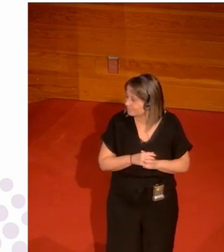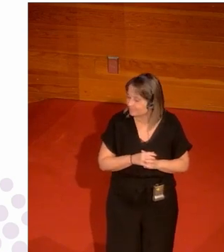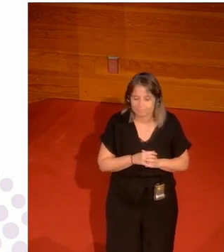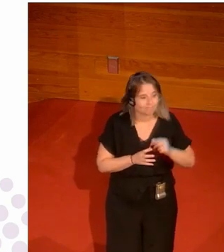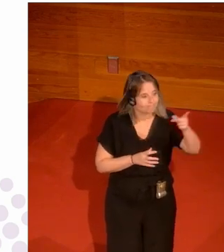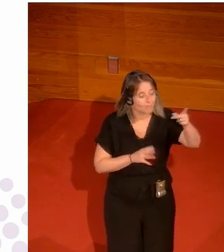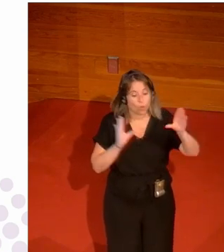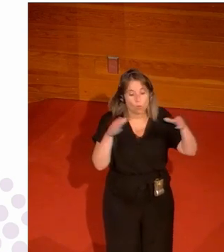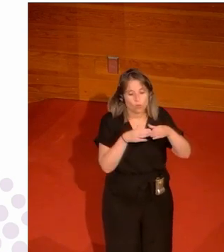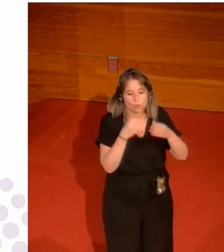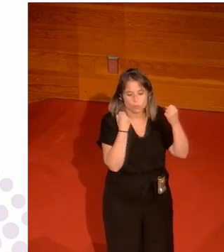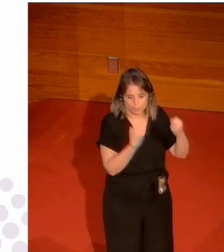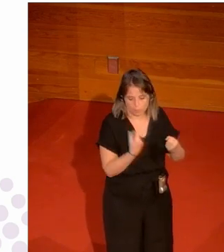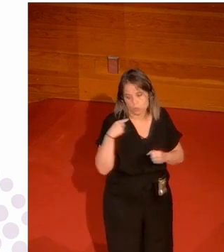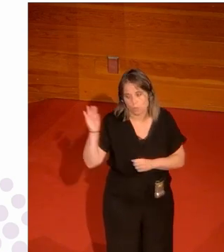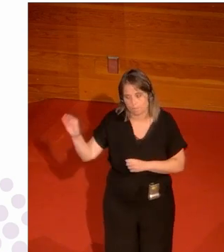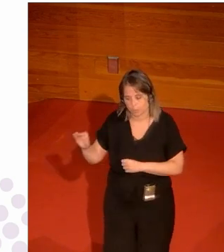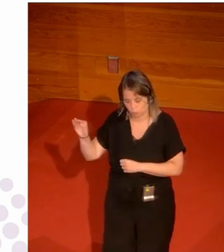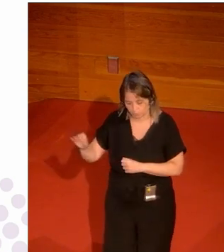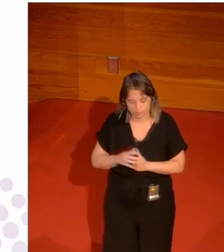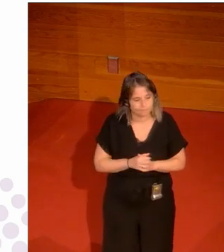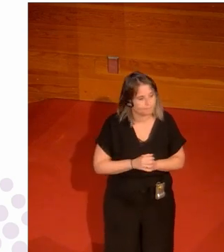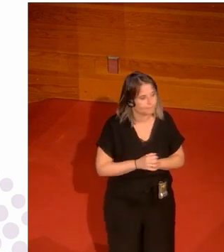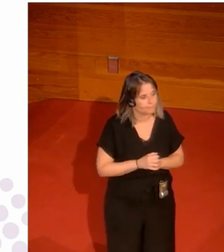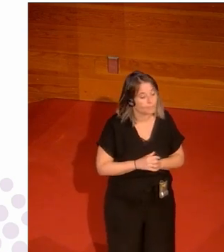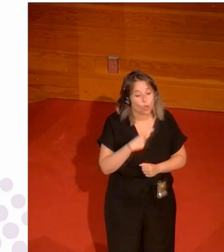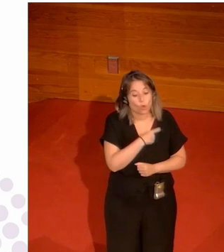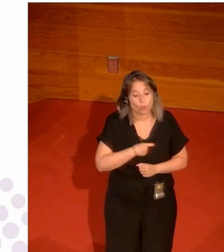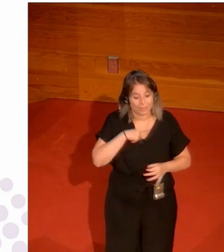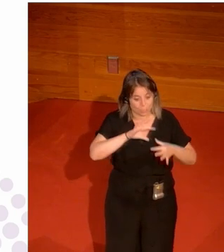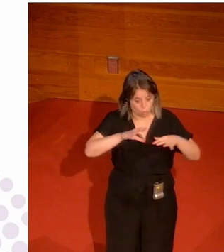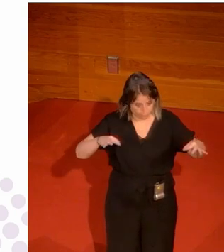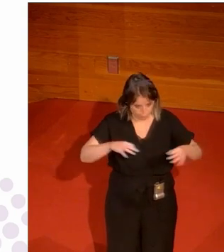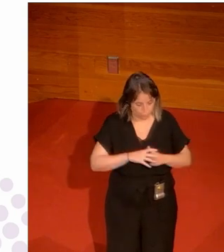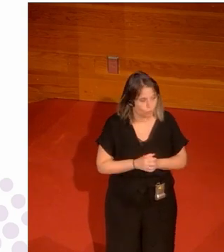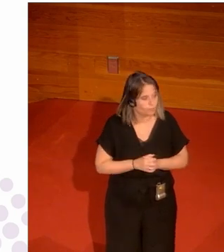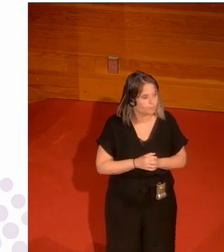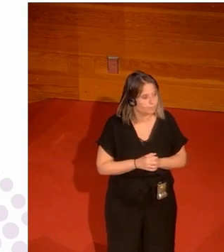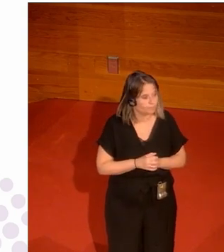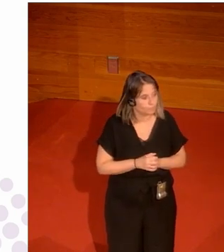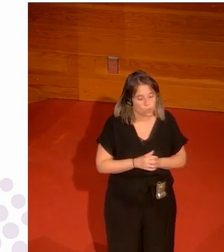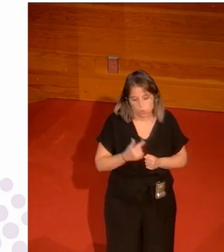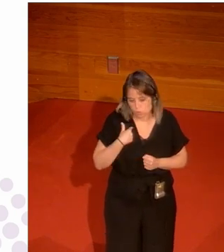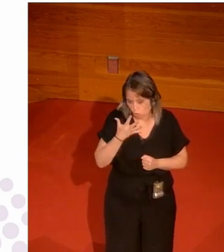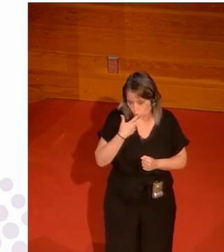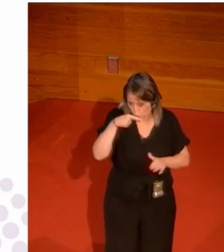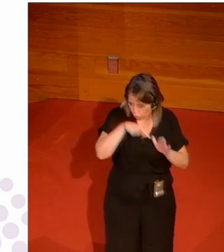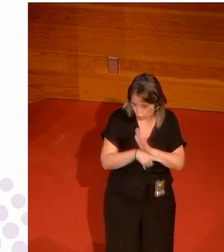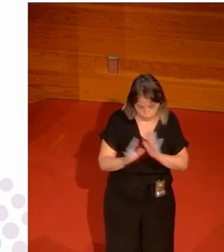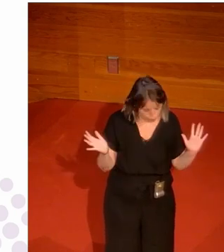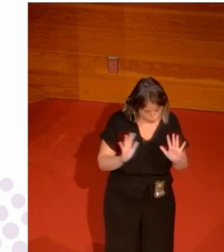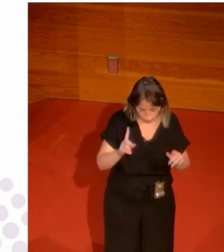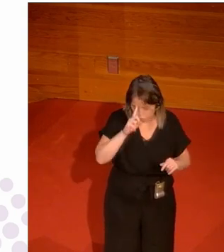hablando de grupos de poder mi pregunta iba relativa a los comités olímpicos porque bueno yo no sé no los conozco no sé